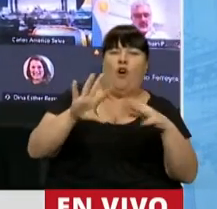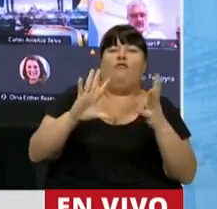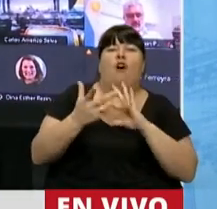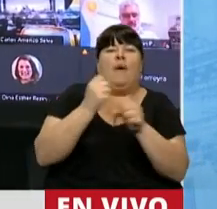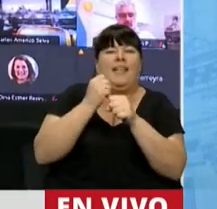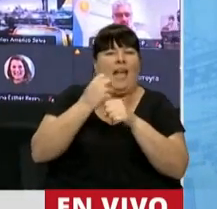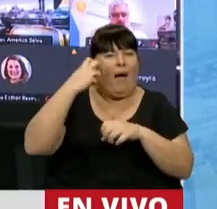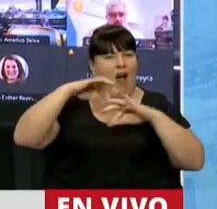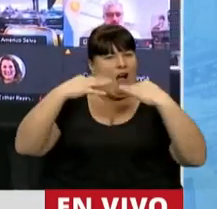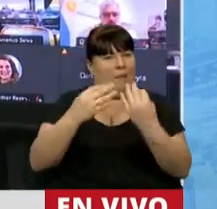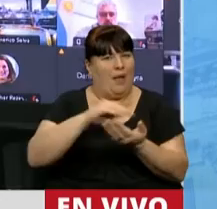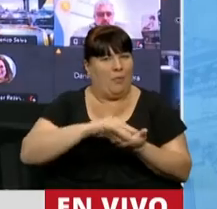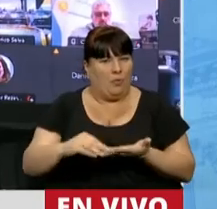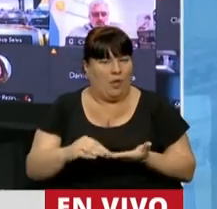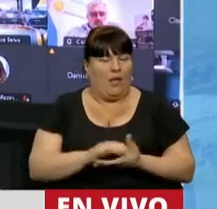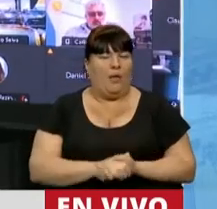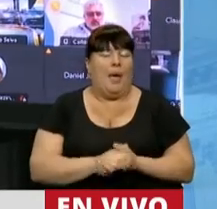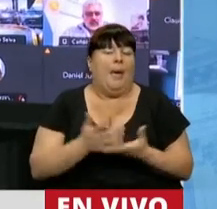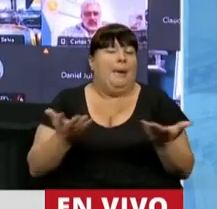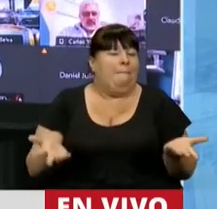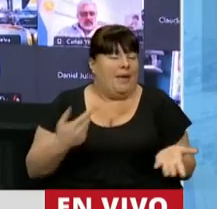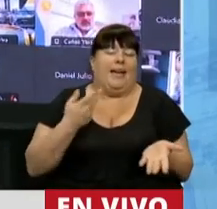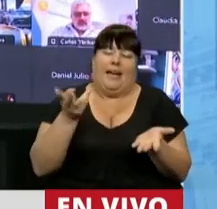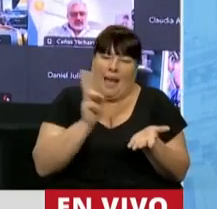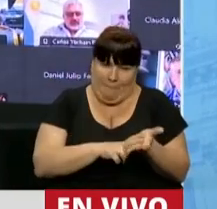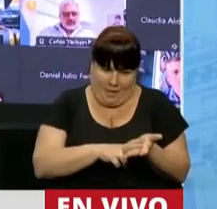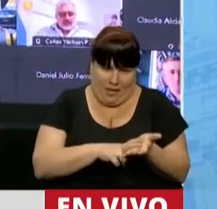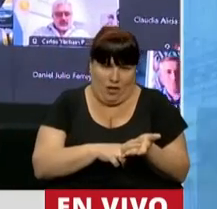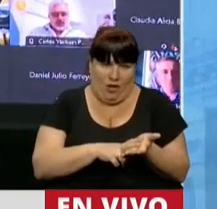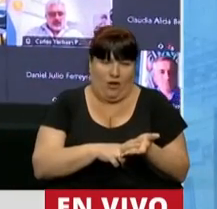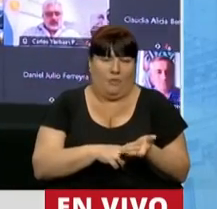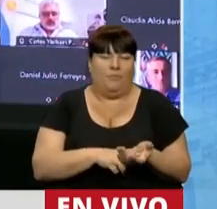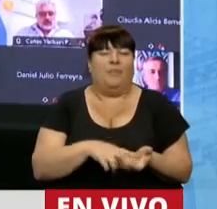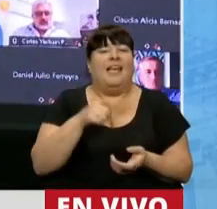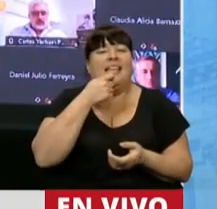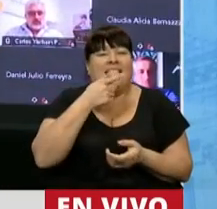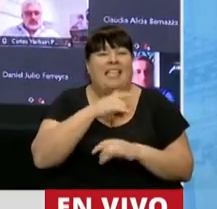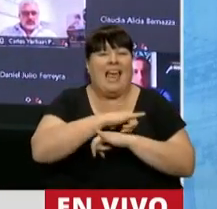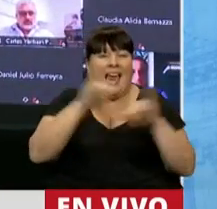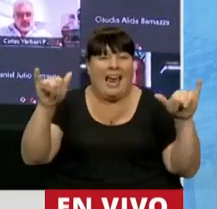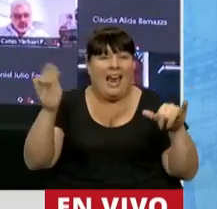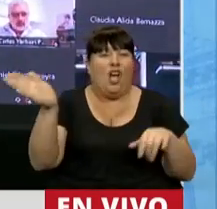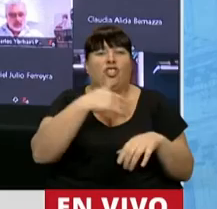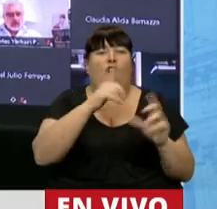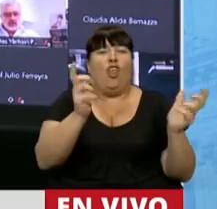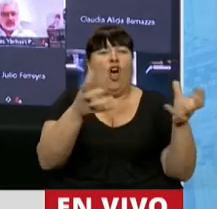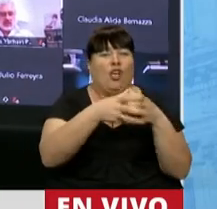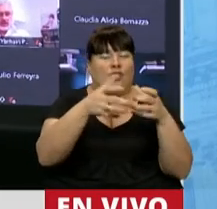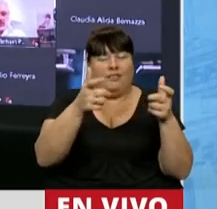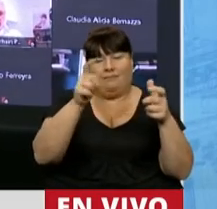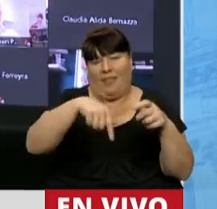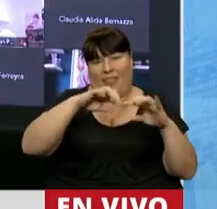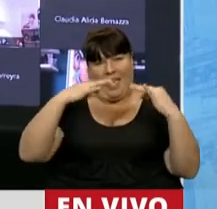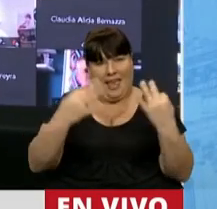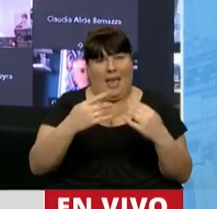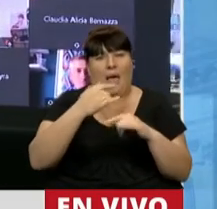funcionamiento de la Cámara de Diputados. Pero reitero que hacerlo comunicando al resto de los miembros de esta Cámara